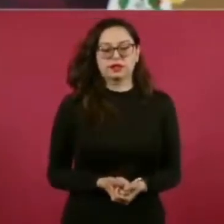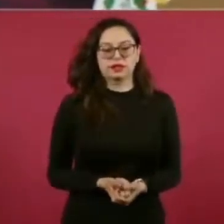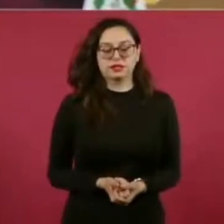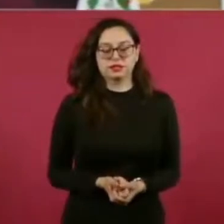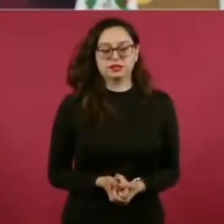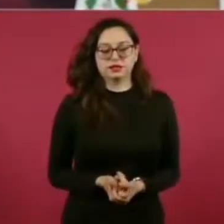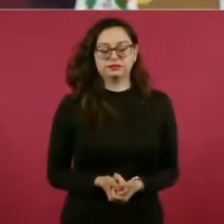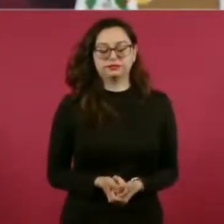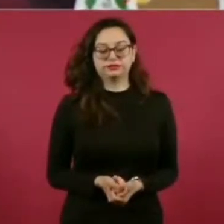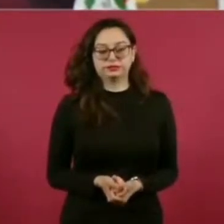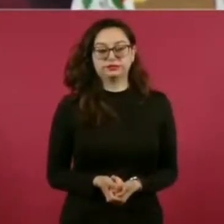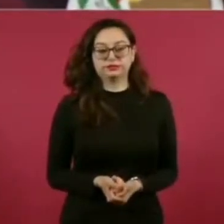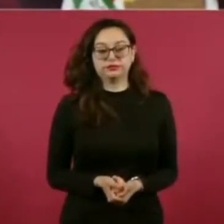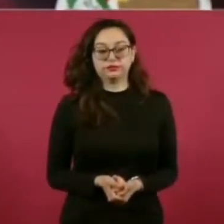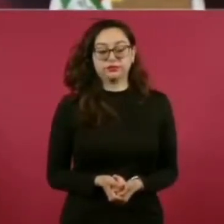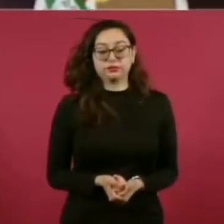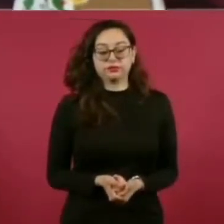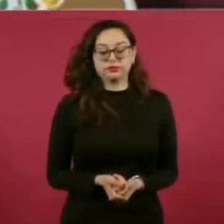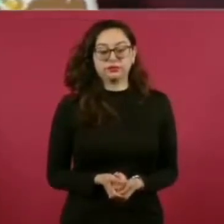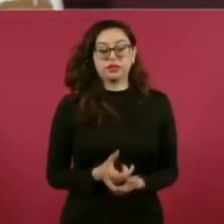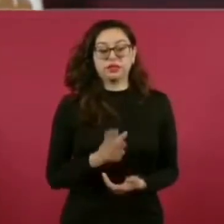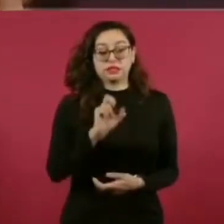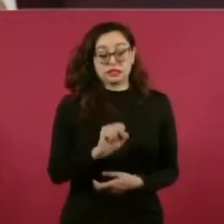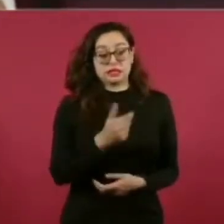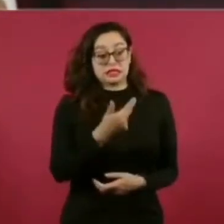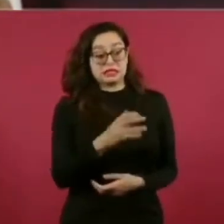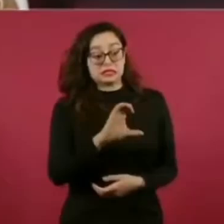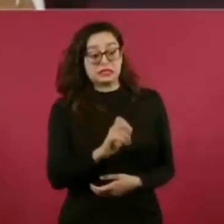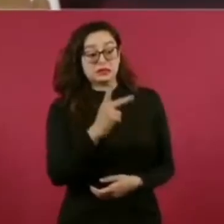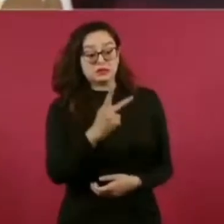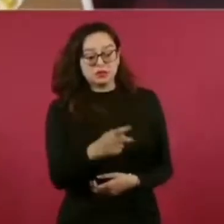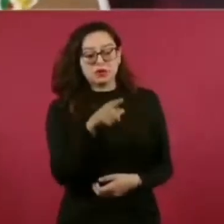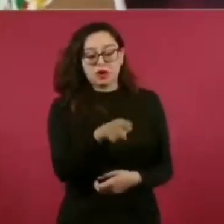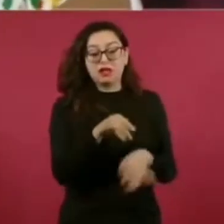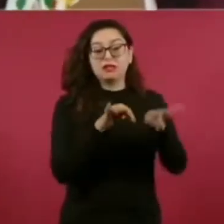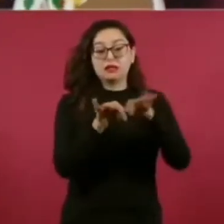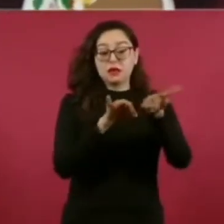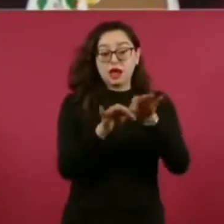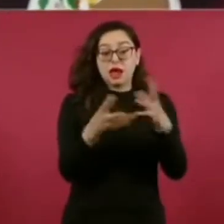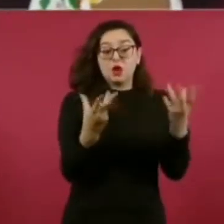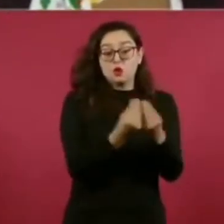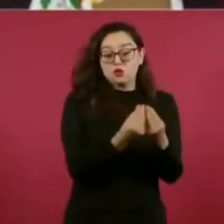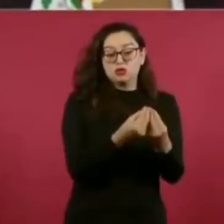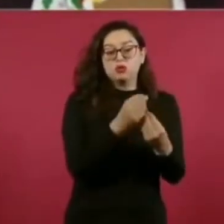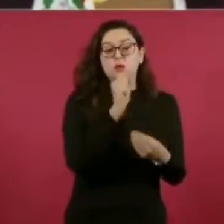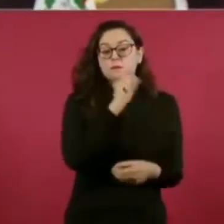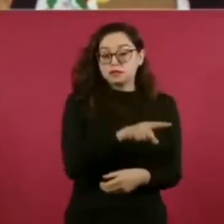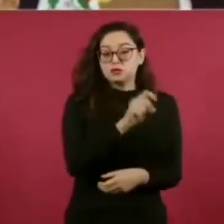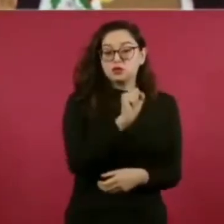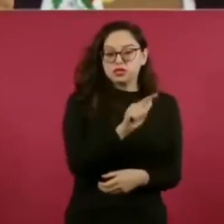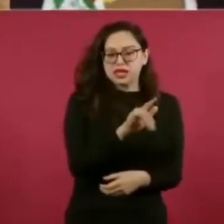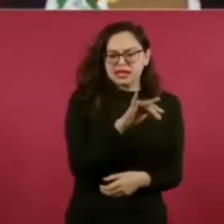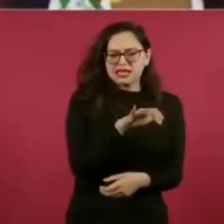fue también con Salinas. No,